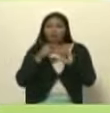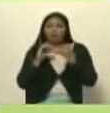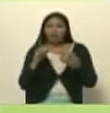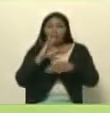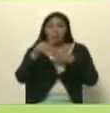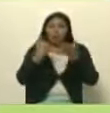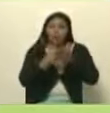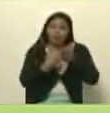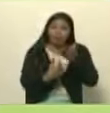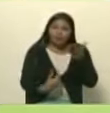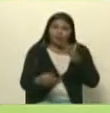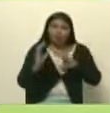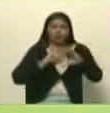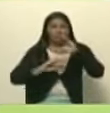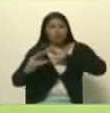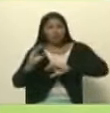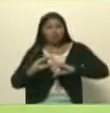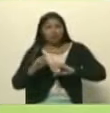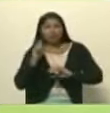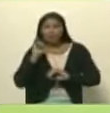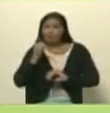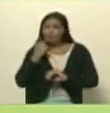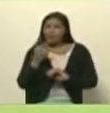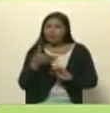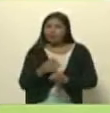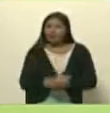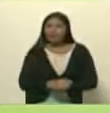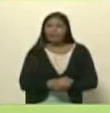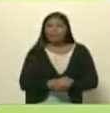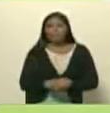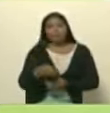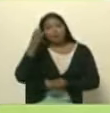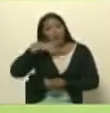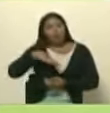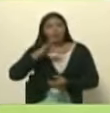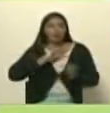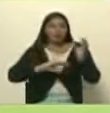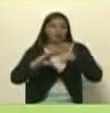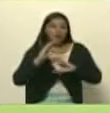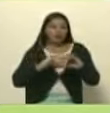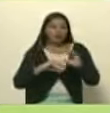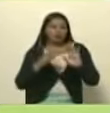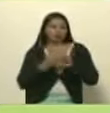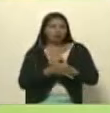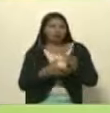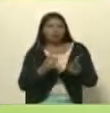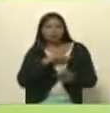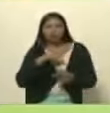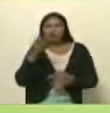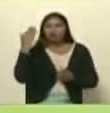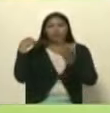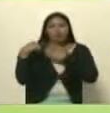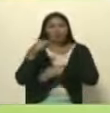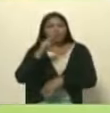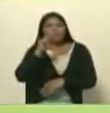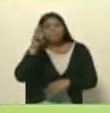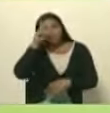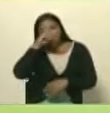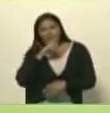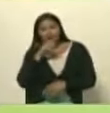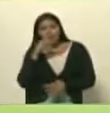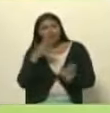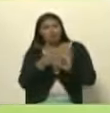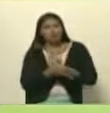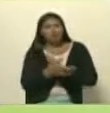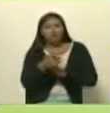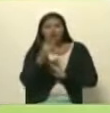propuesta comunicacional esta que tú mencionabas la de pueblo comunicador hace 20 años ese concepto no estaba